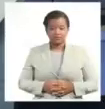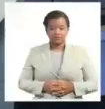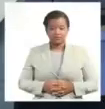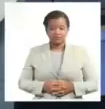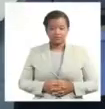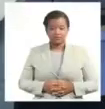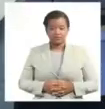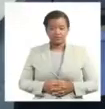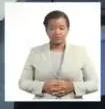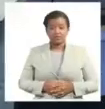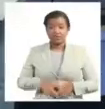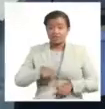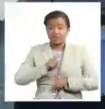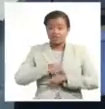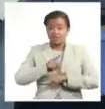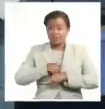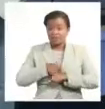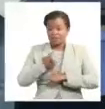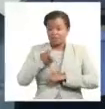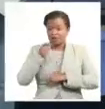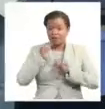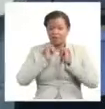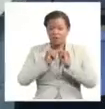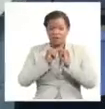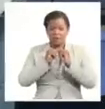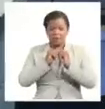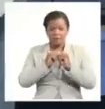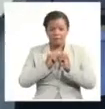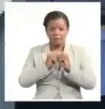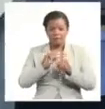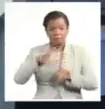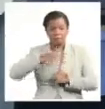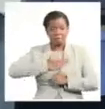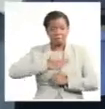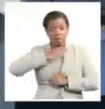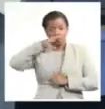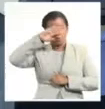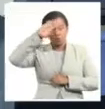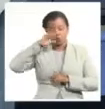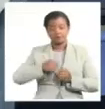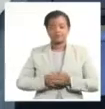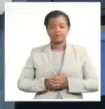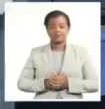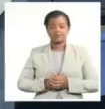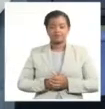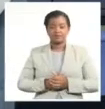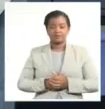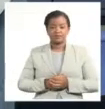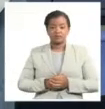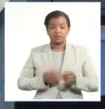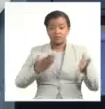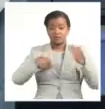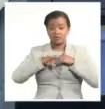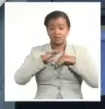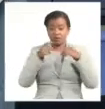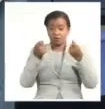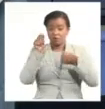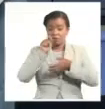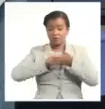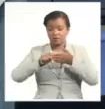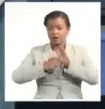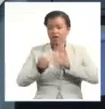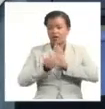Tiempo para nuestro rápido bosquejo por otras informaciones del ámbito nacional. El Ministerio de Economía y Planificación aprobó 82